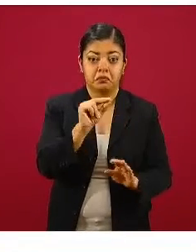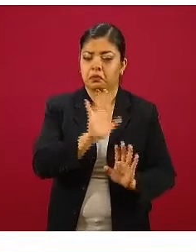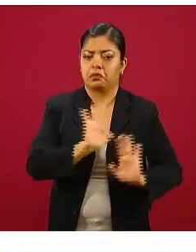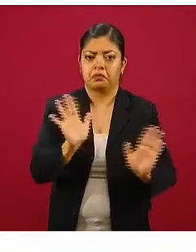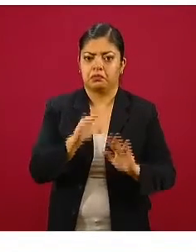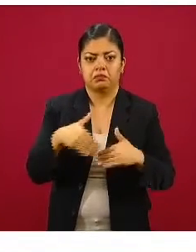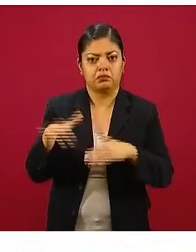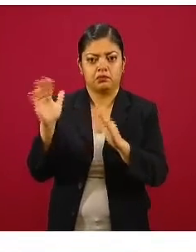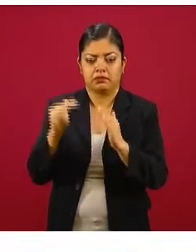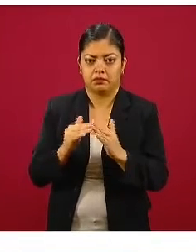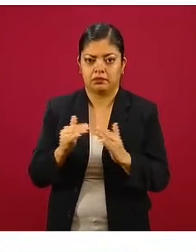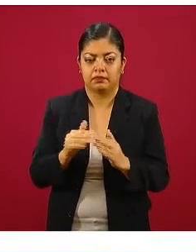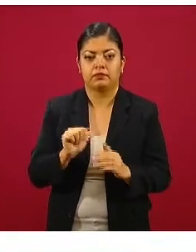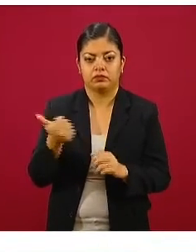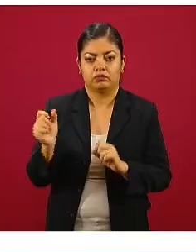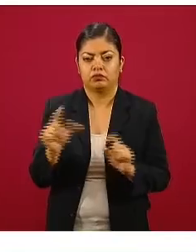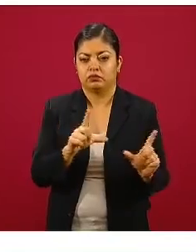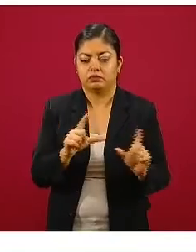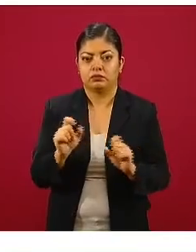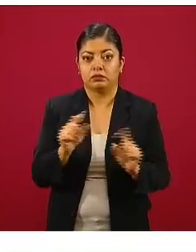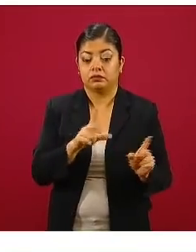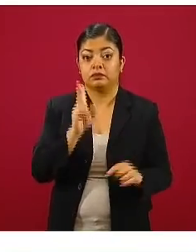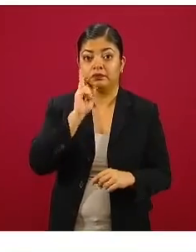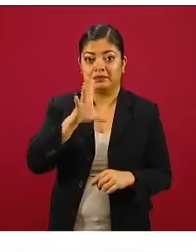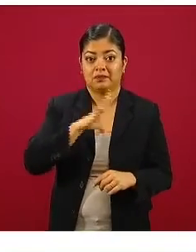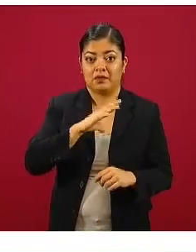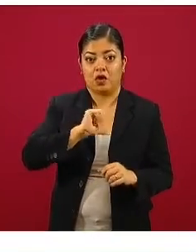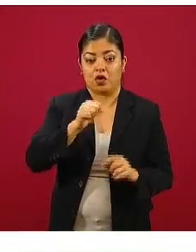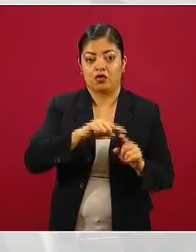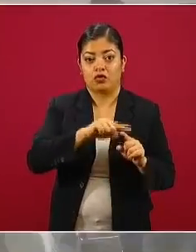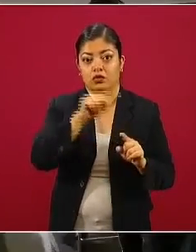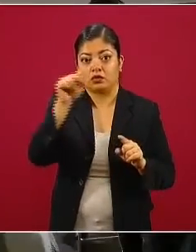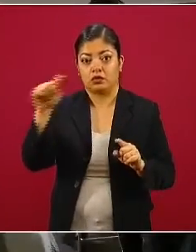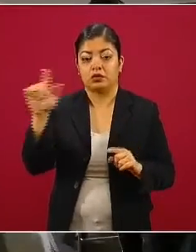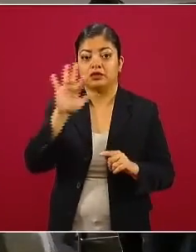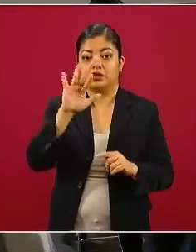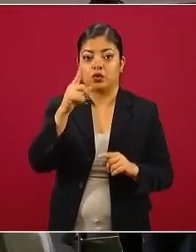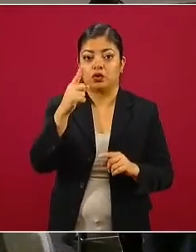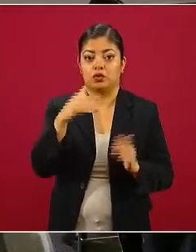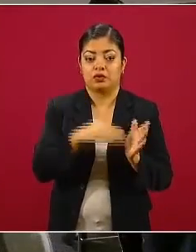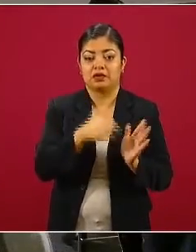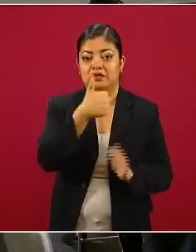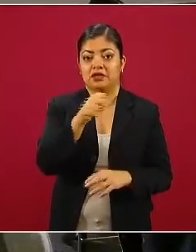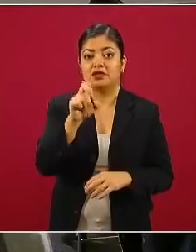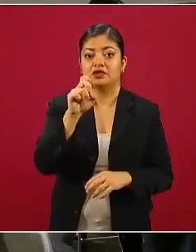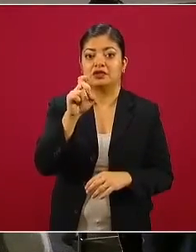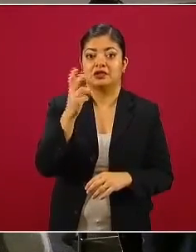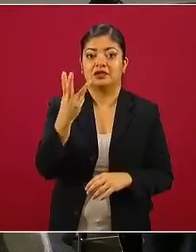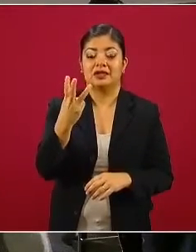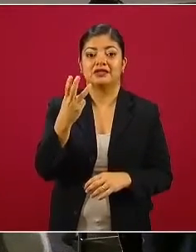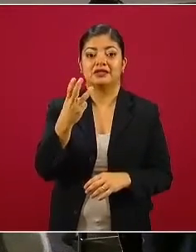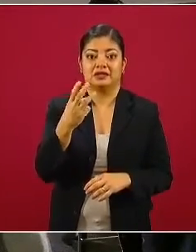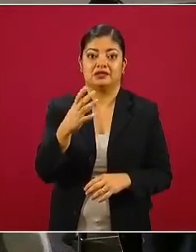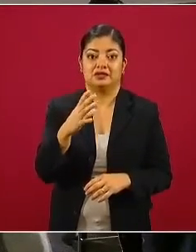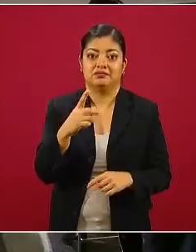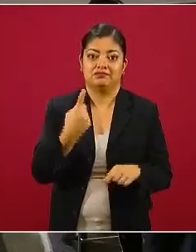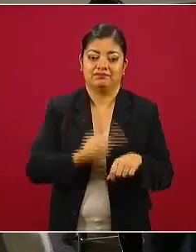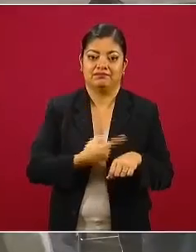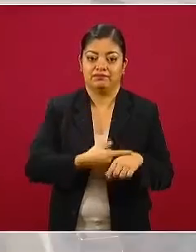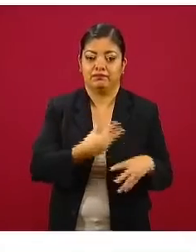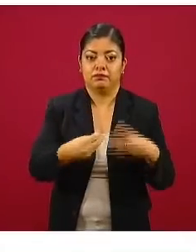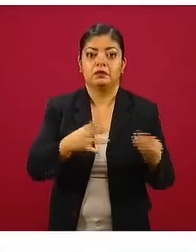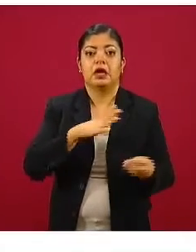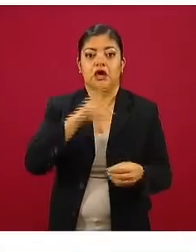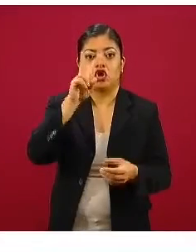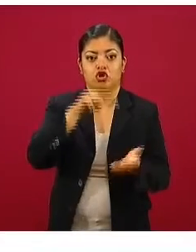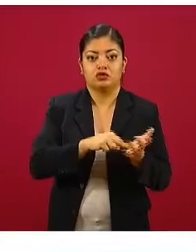siguiente y la siguiente. Vemos la curva acumulada, 51 mil 633 casos, de los cuales 2 mil